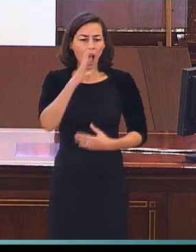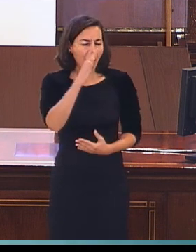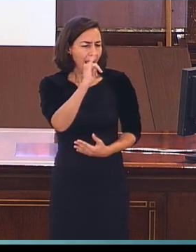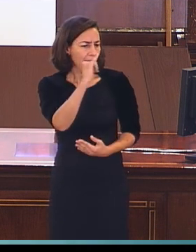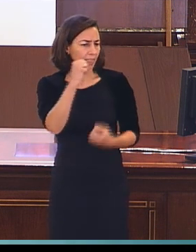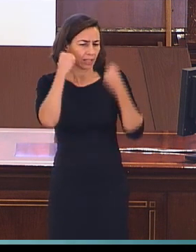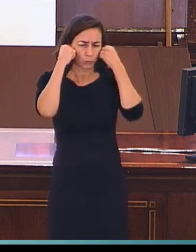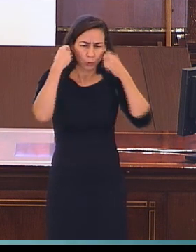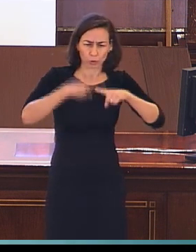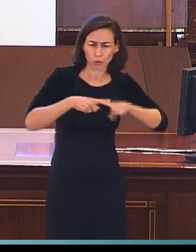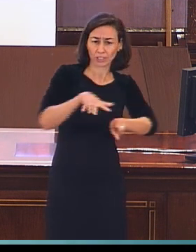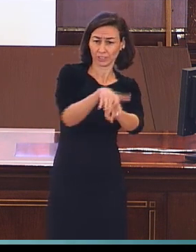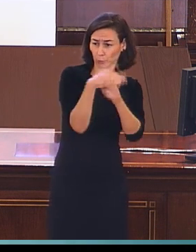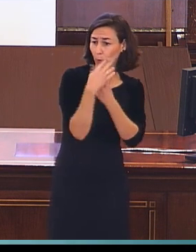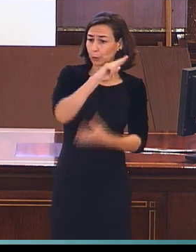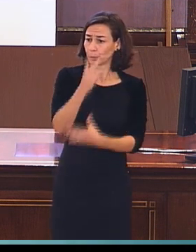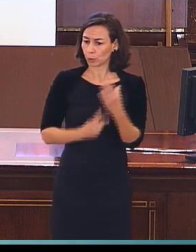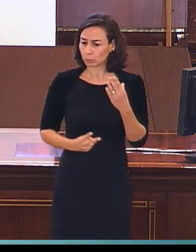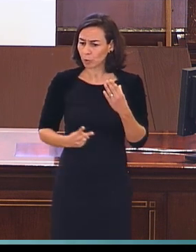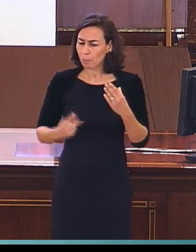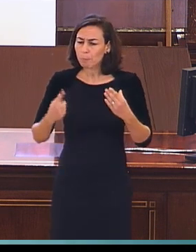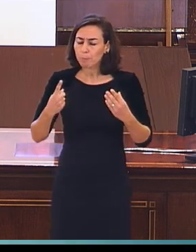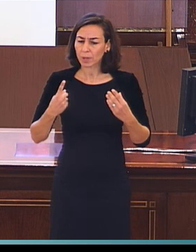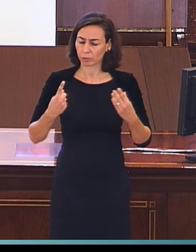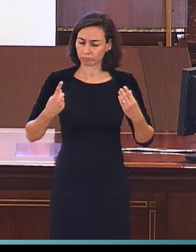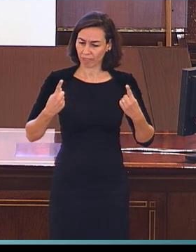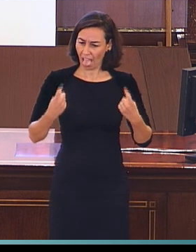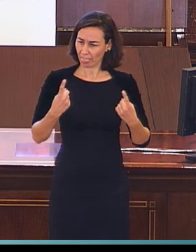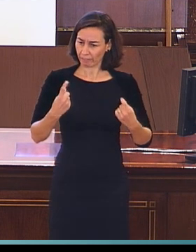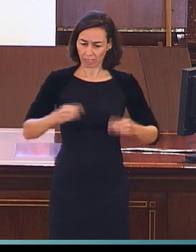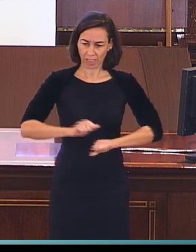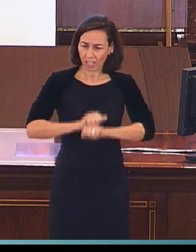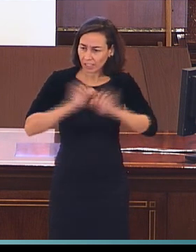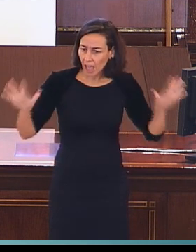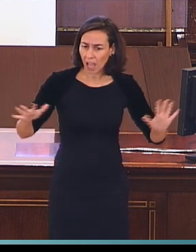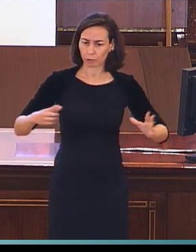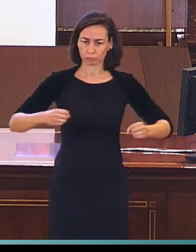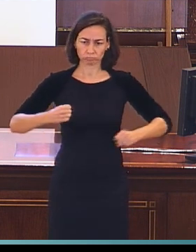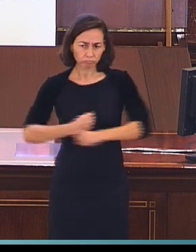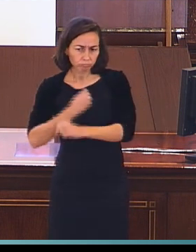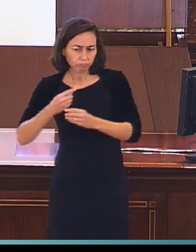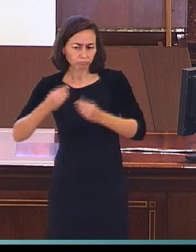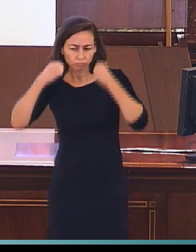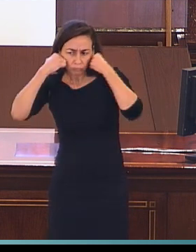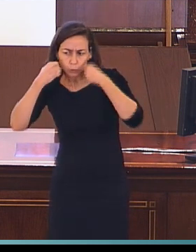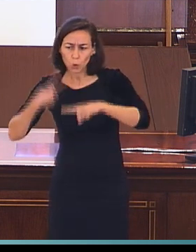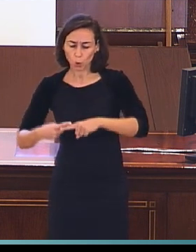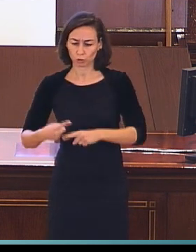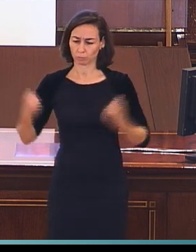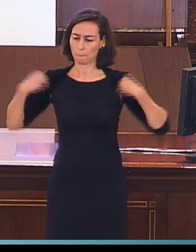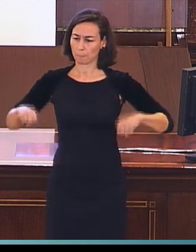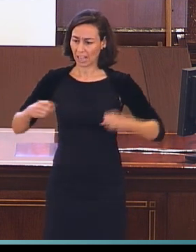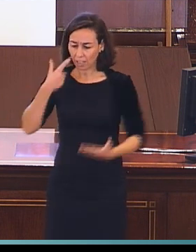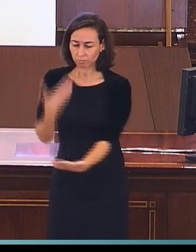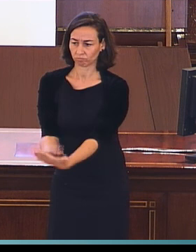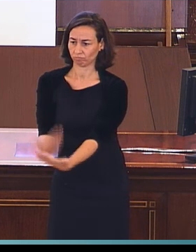situaciones de bilingüismo, pero aún falta desarrollar más estudios que nos ofrezcan prácticas basadas en